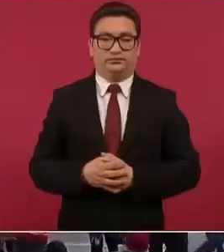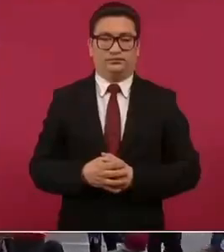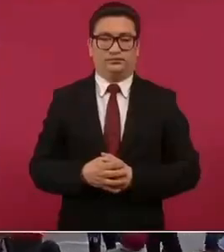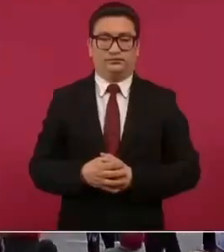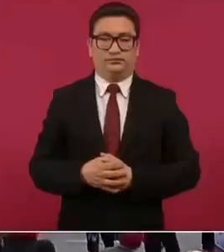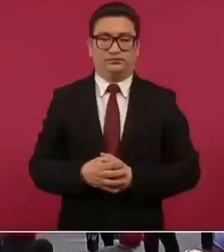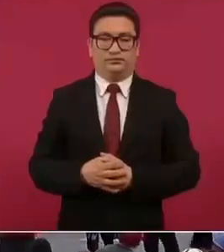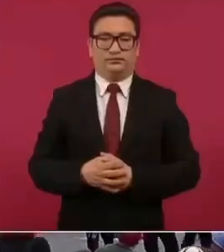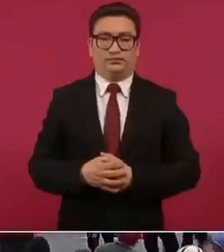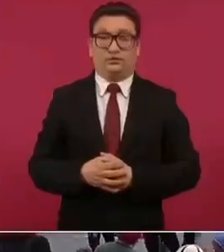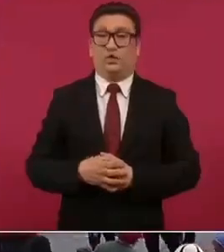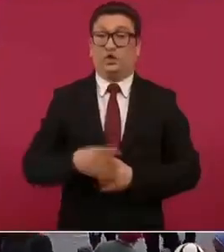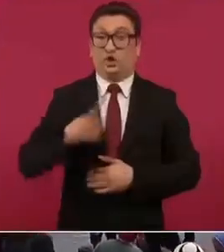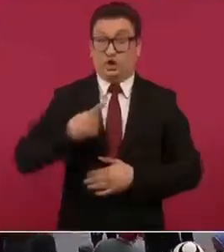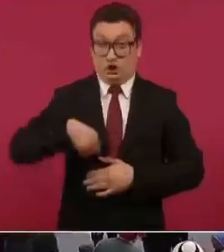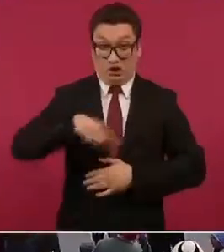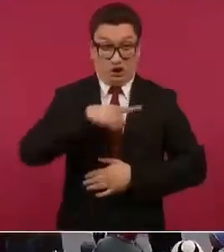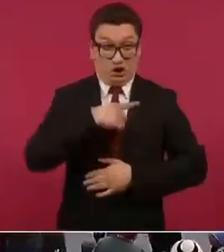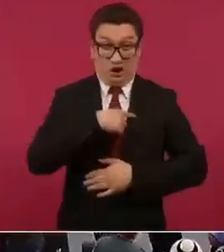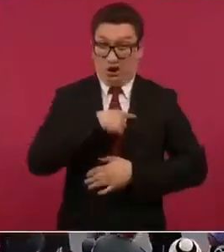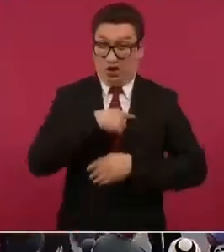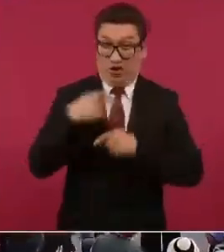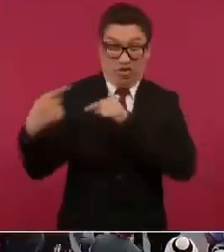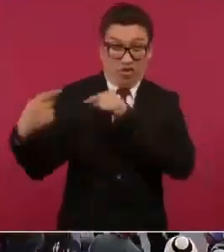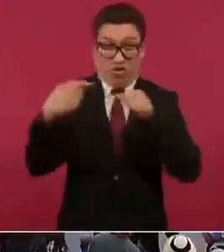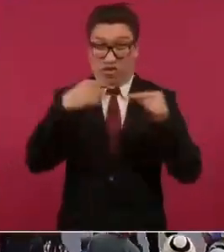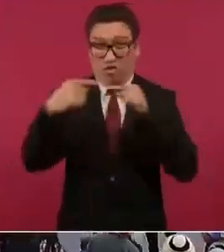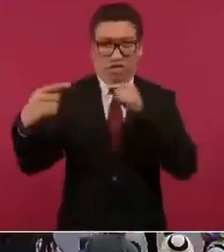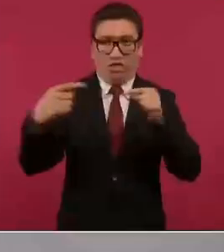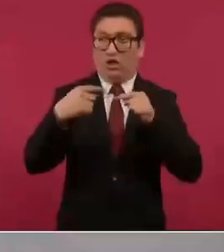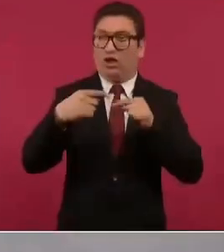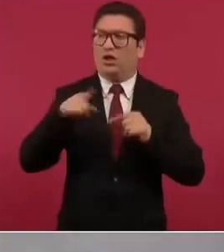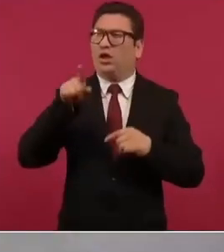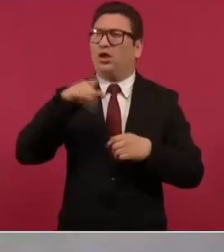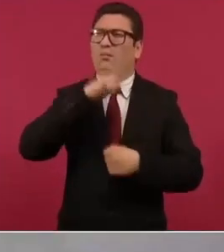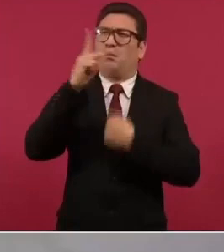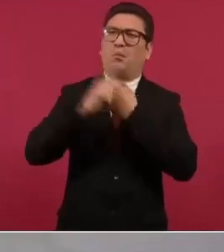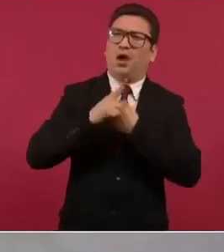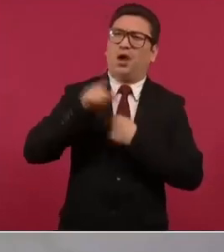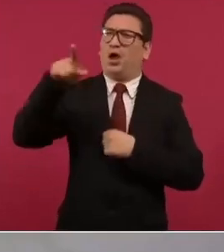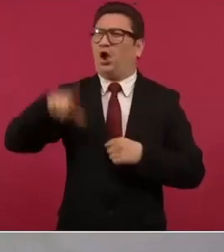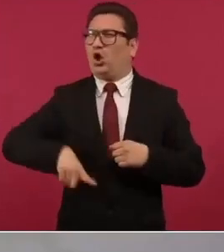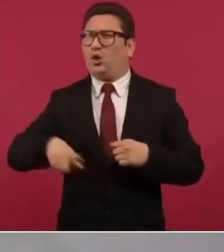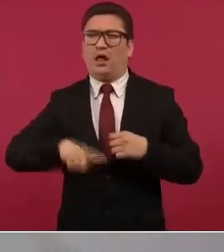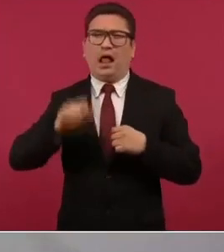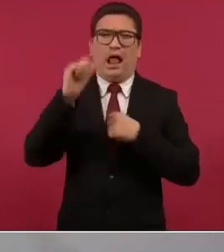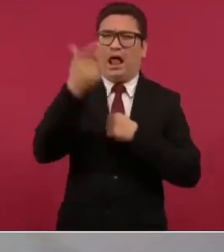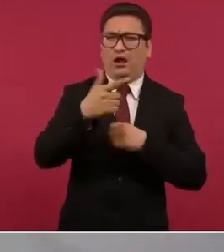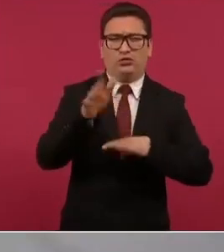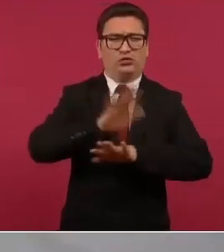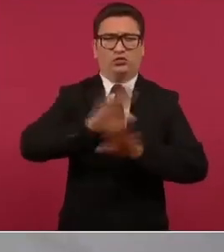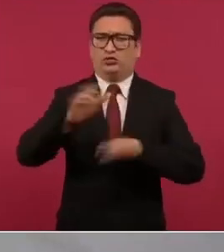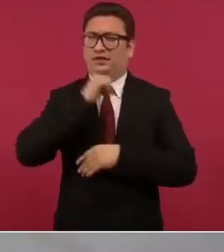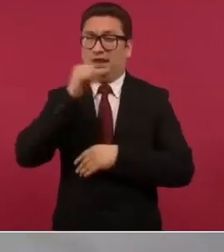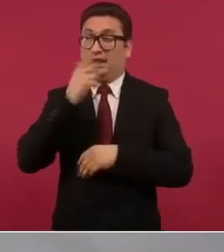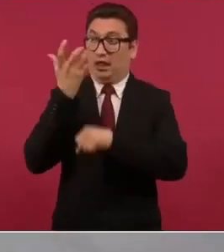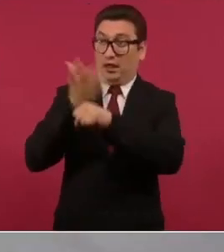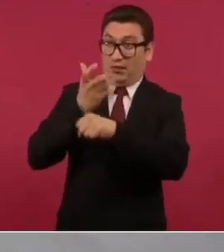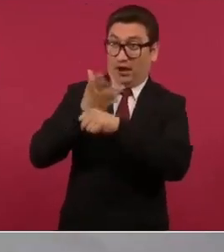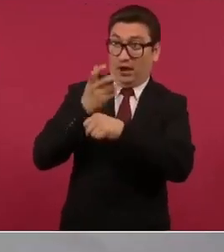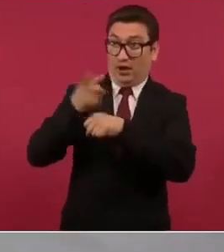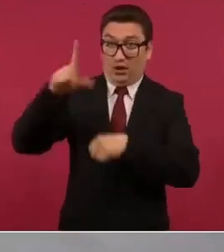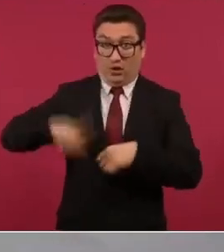no nos vamos a pelear con ningún gobierno no nos vamos a pelear con el gobierno de Estados Unidos